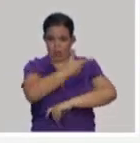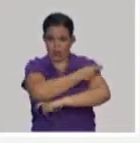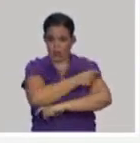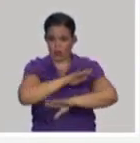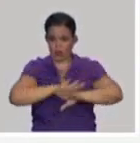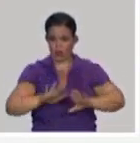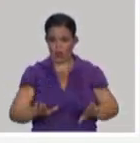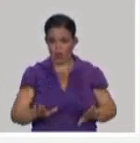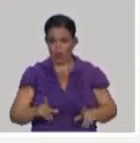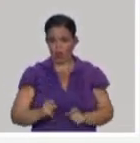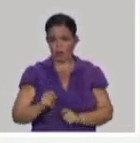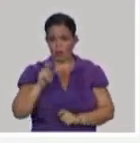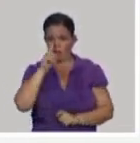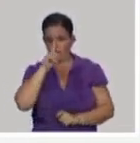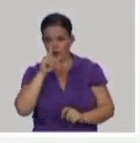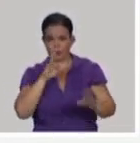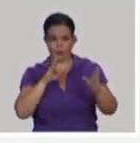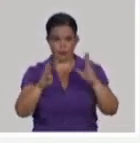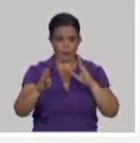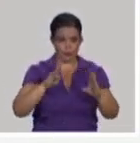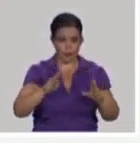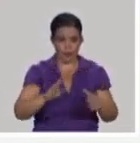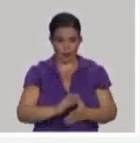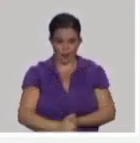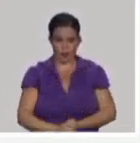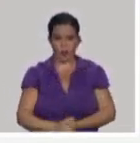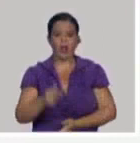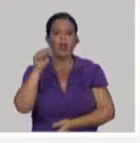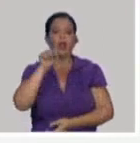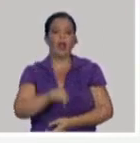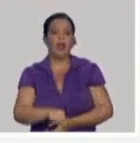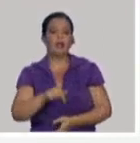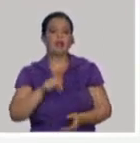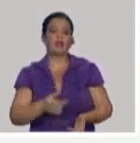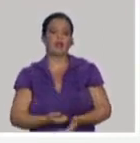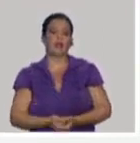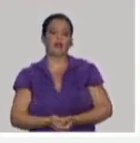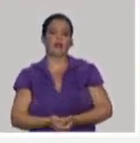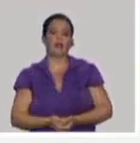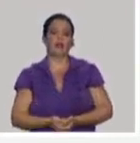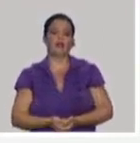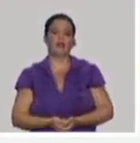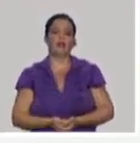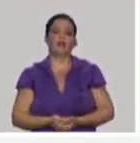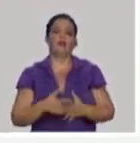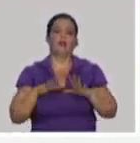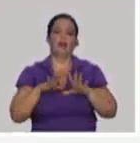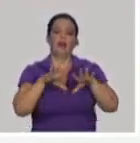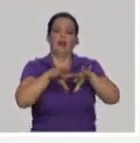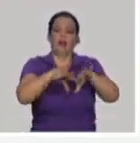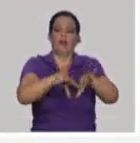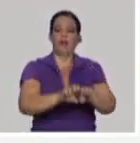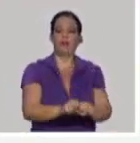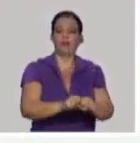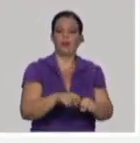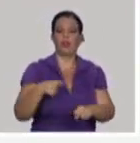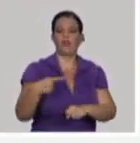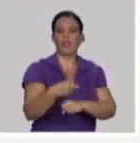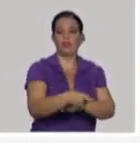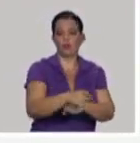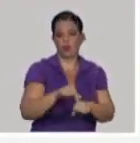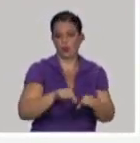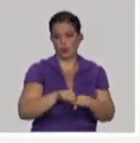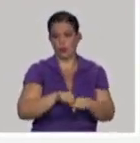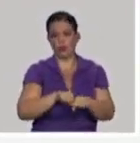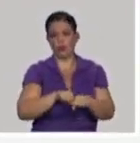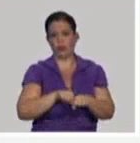esquema de inmunización que está previsto, estos anticuerpos son neutralizantes y al nivel o